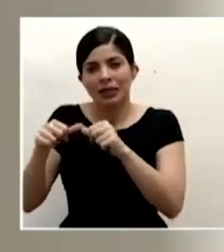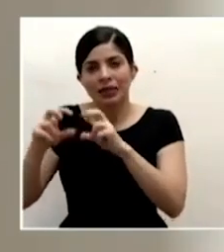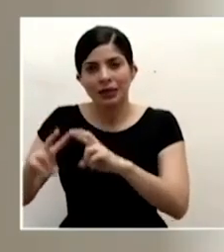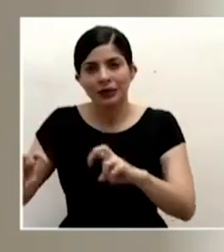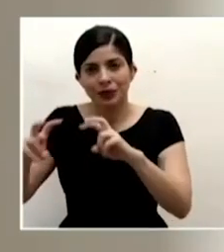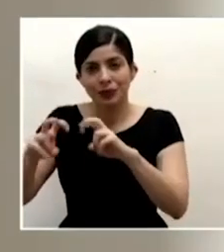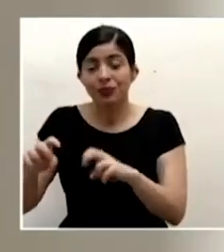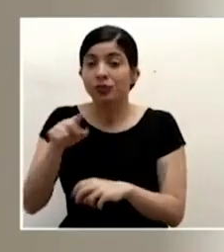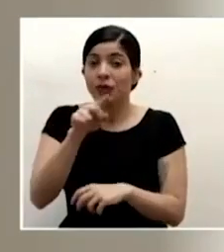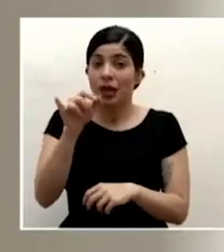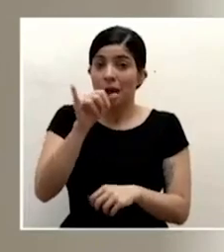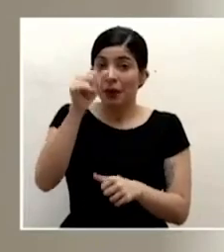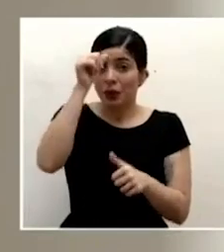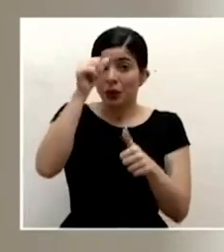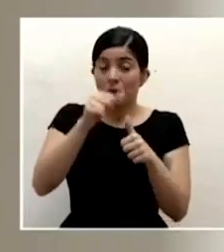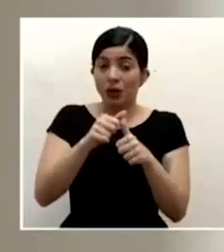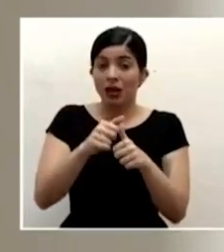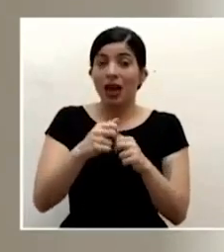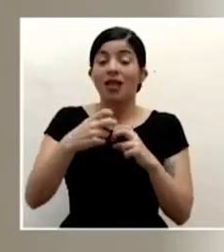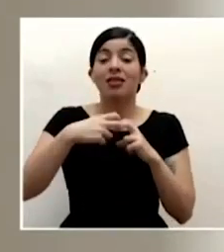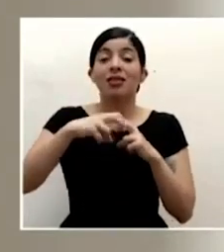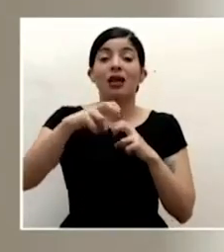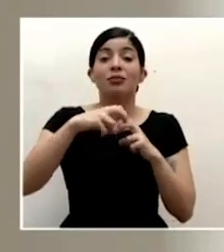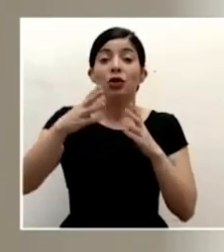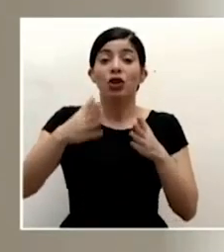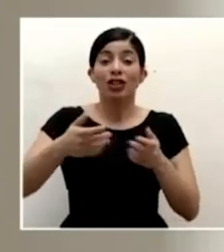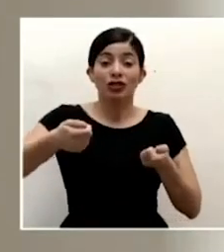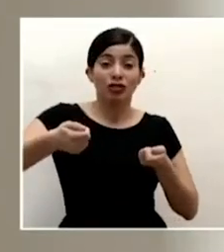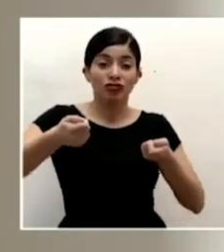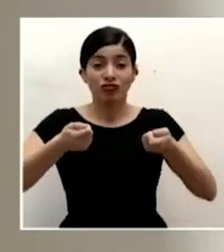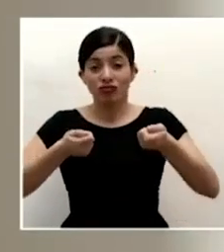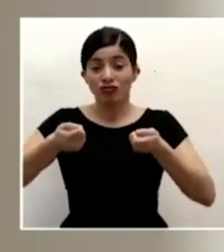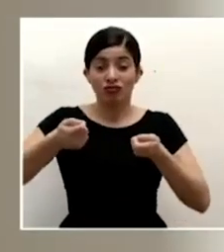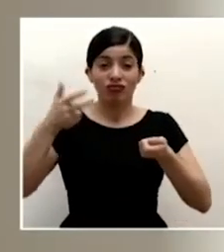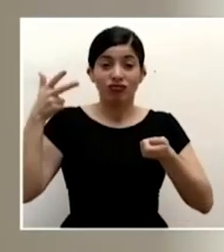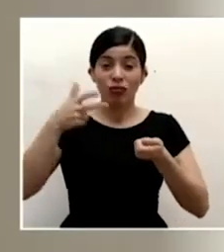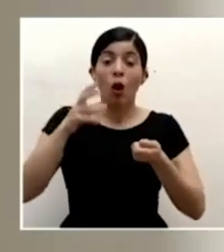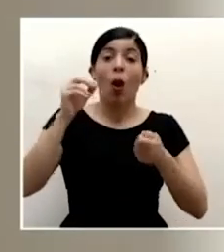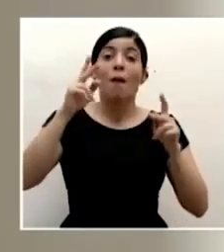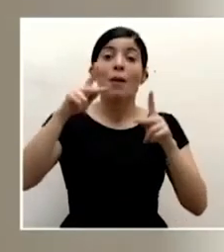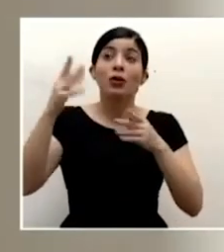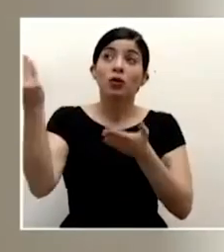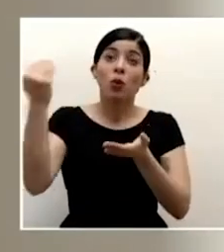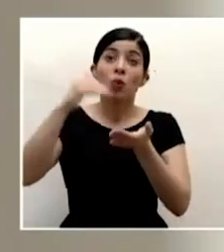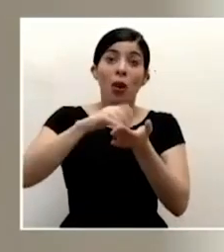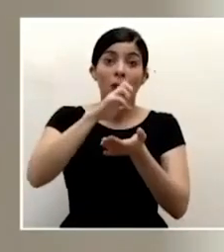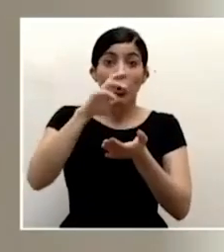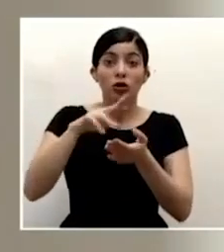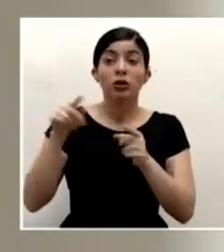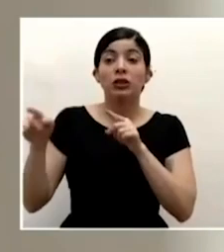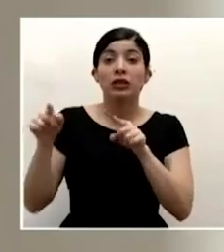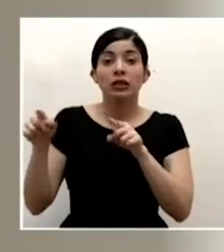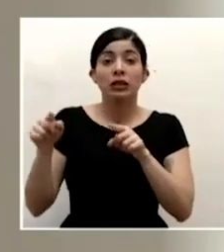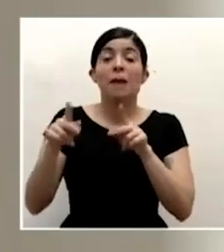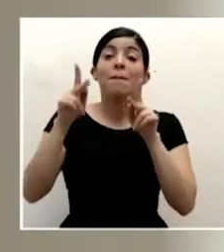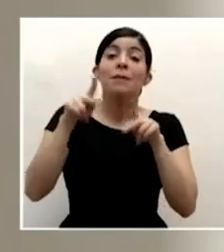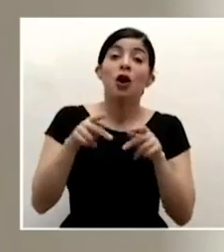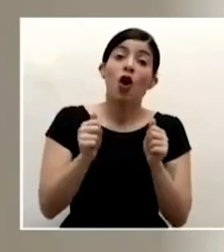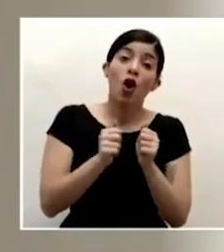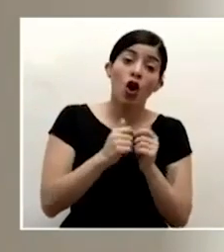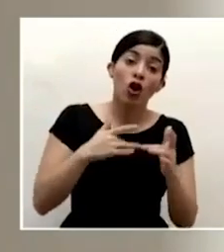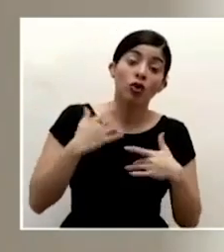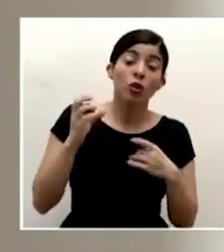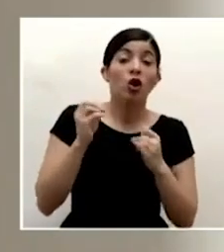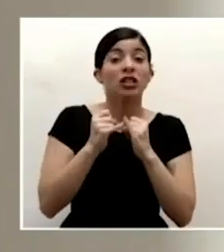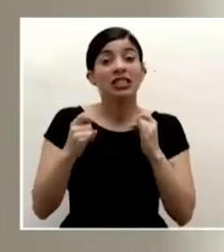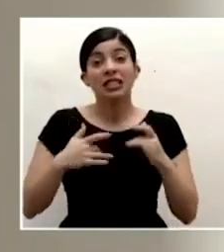caso de los transportistas estamos haciendo y de los repatriados estamos haciendo pruebas a personas con síntomas o sin síntomas y justamente nos